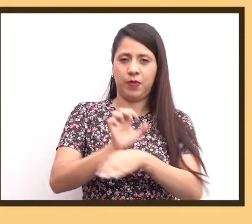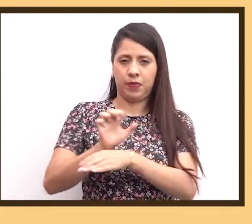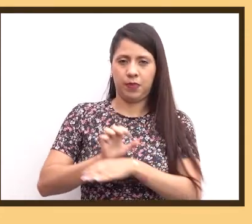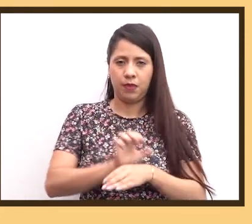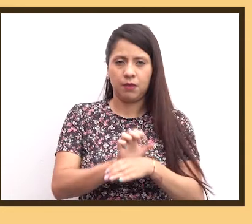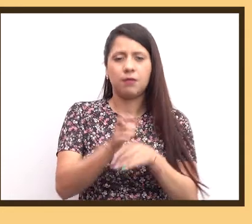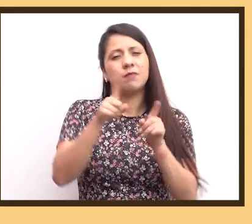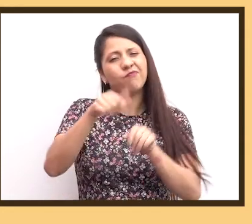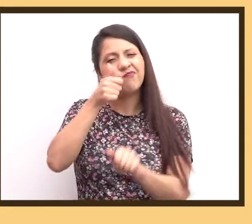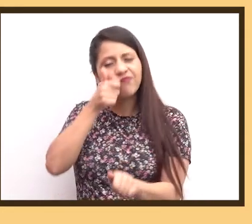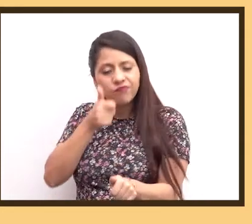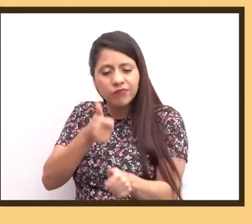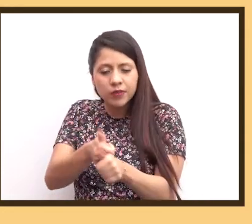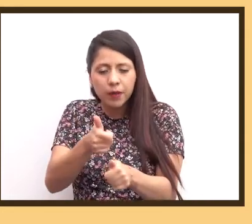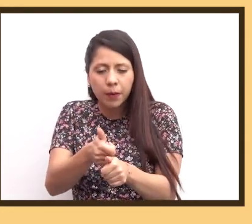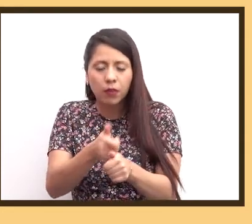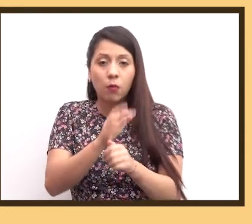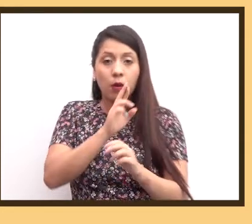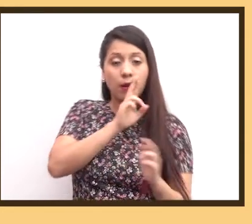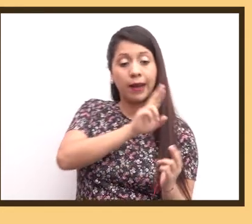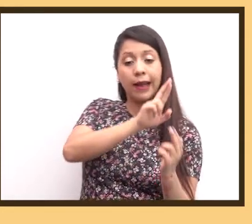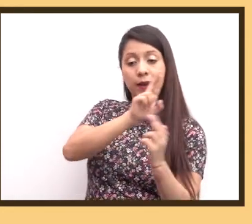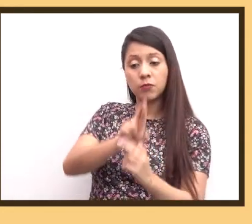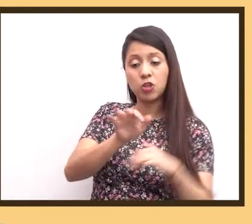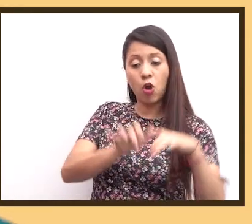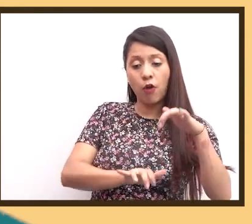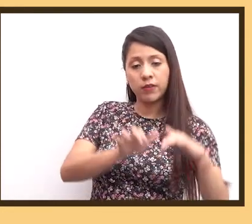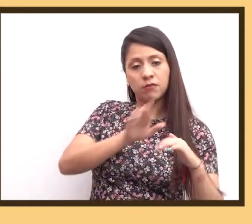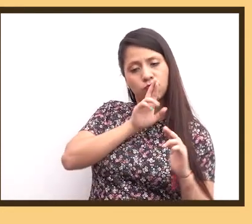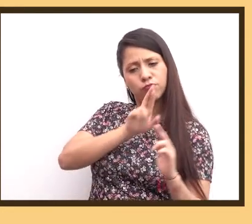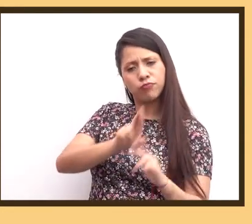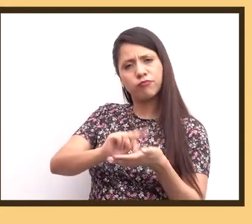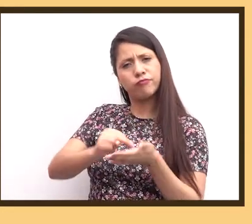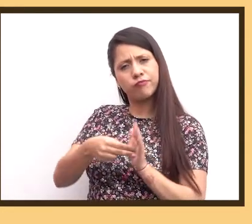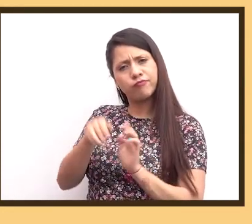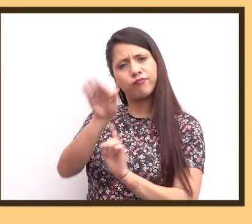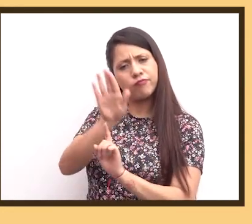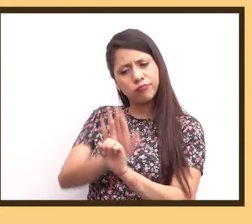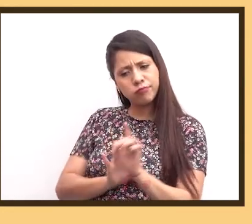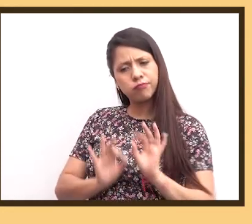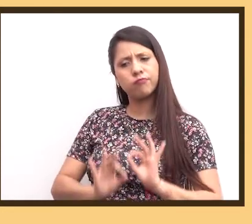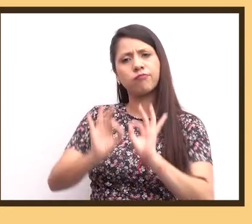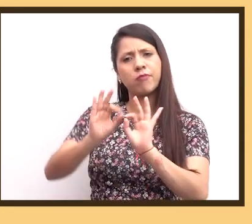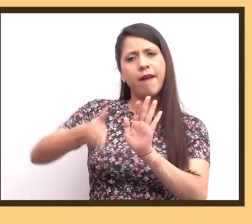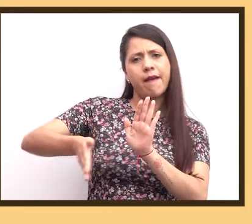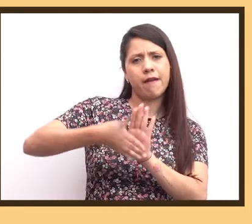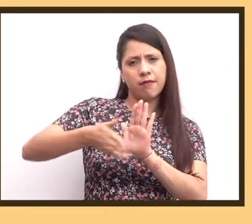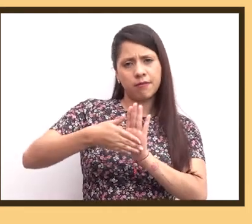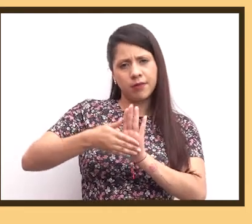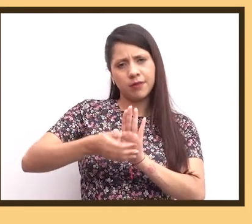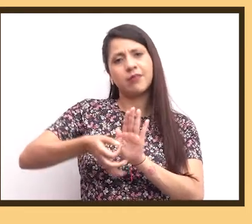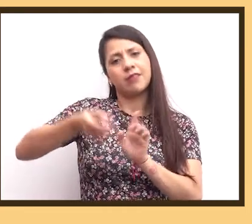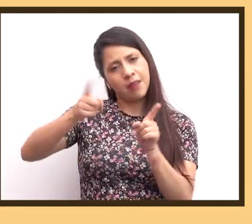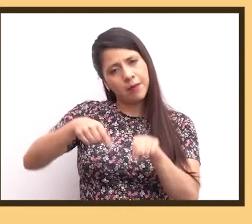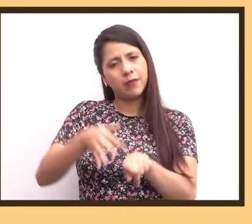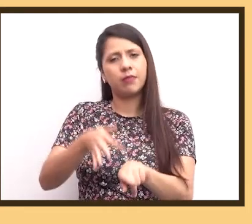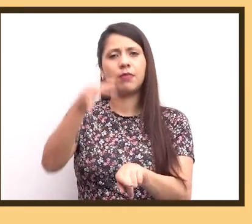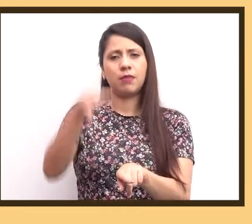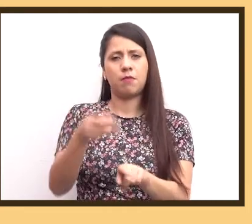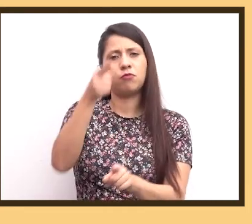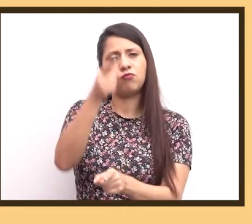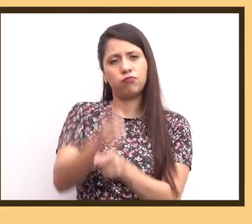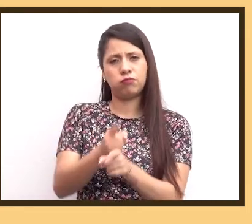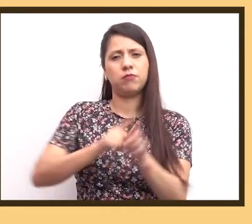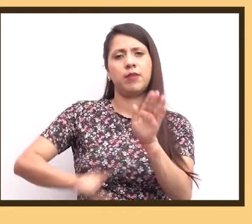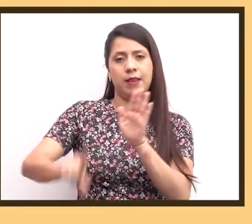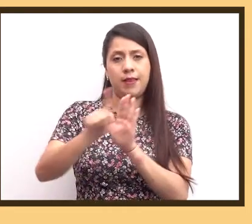También realiza el seguimiento para que las respuestas emitidas sean cálidas, contengan una respuesta de fondo y se realicen en los